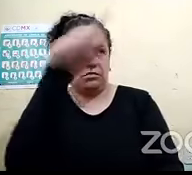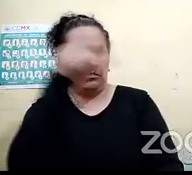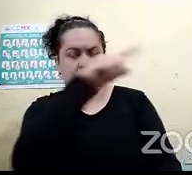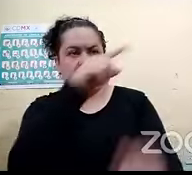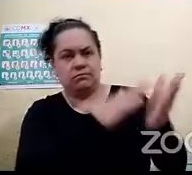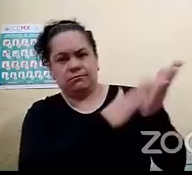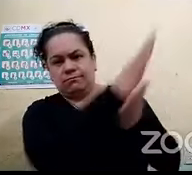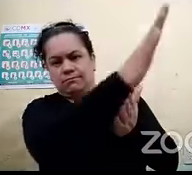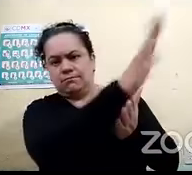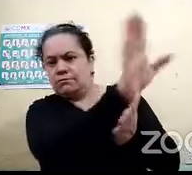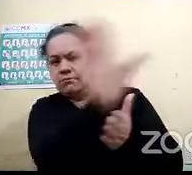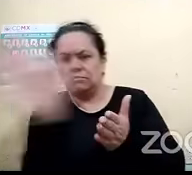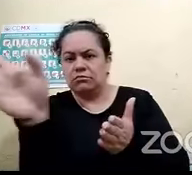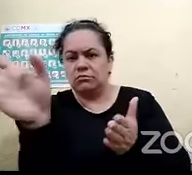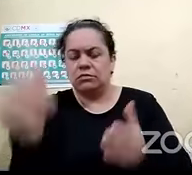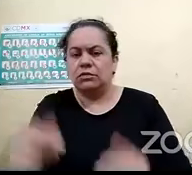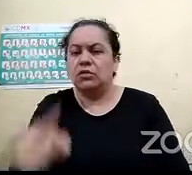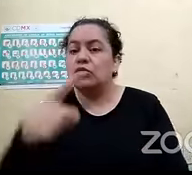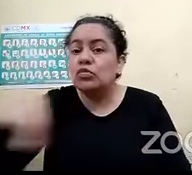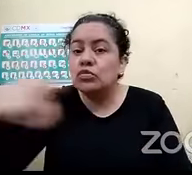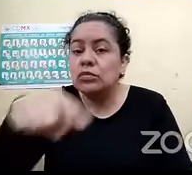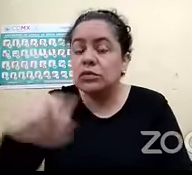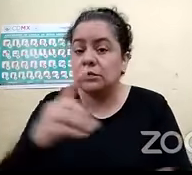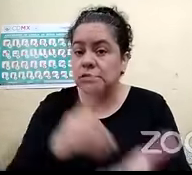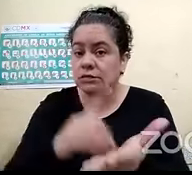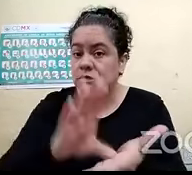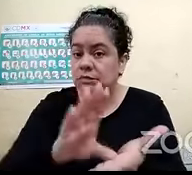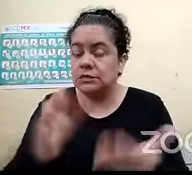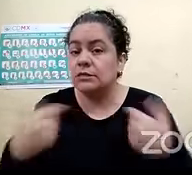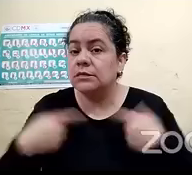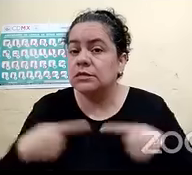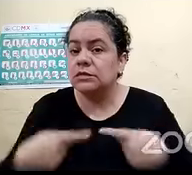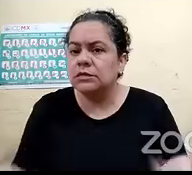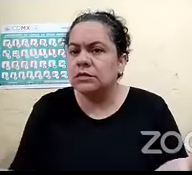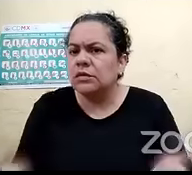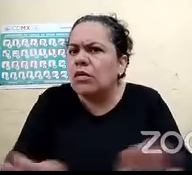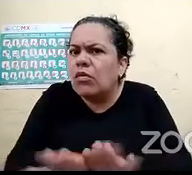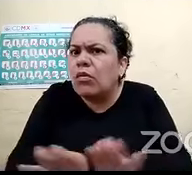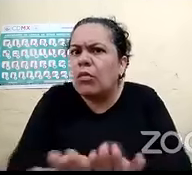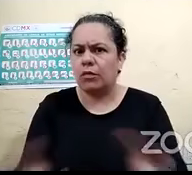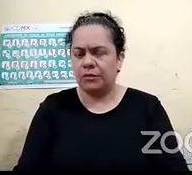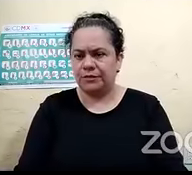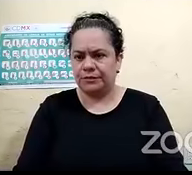en el caso de ustedes cómo debería de ser una ruta de evacuación accesible